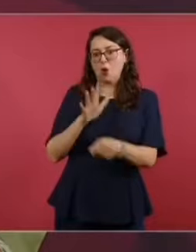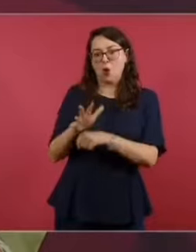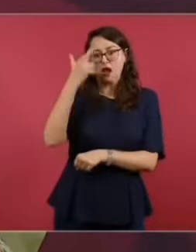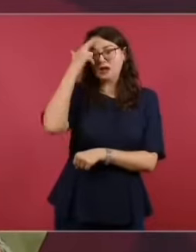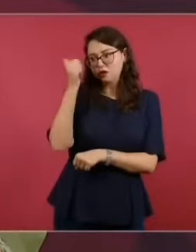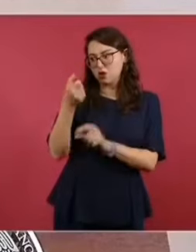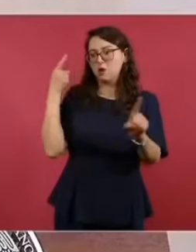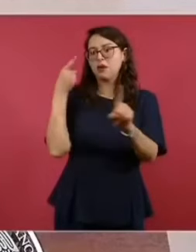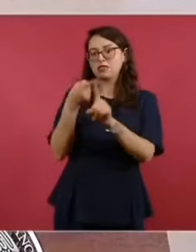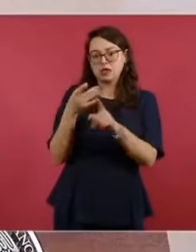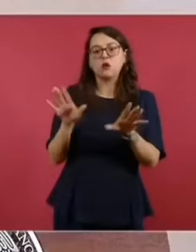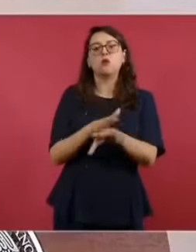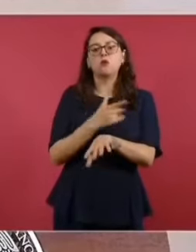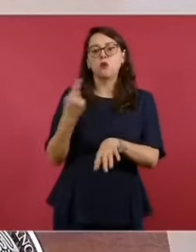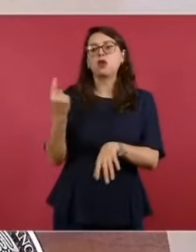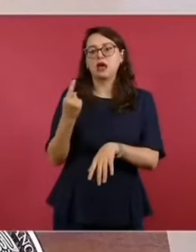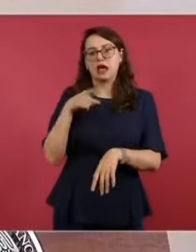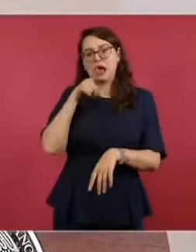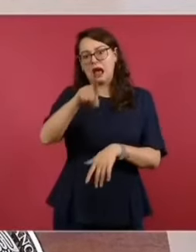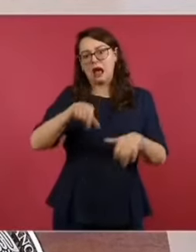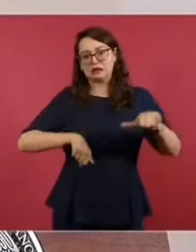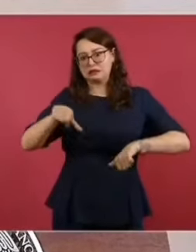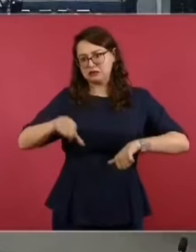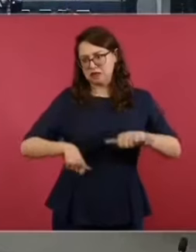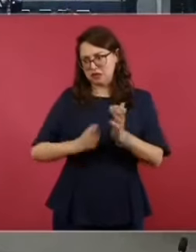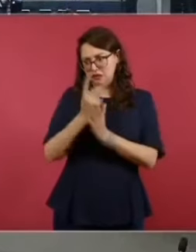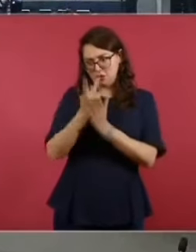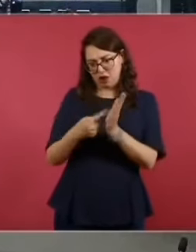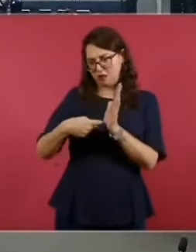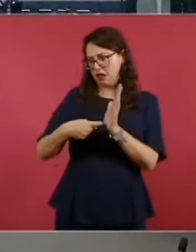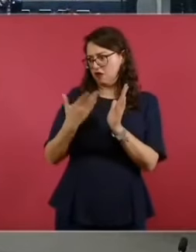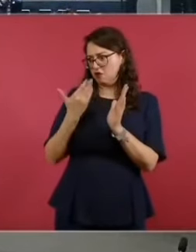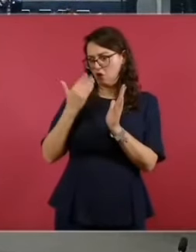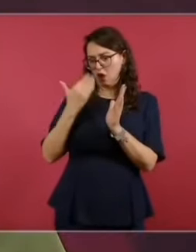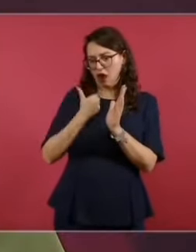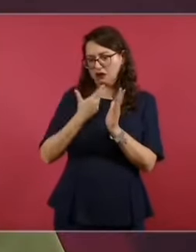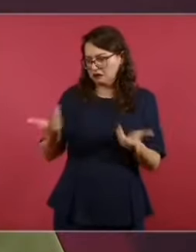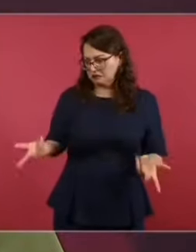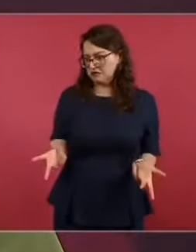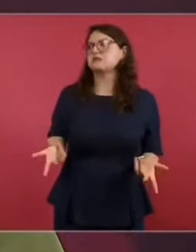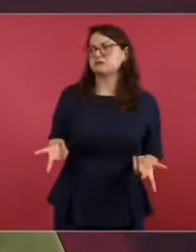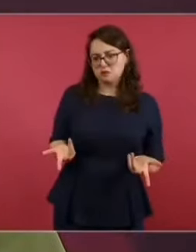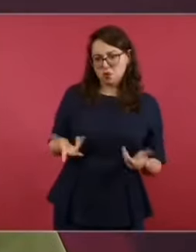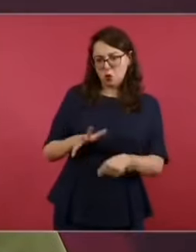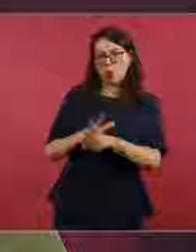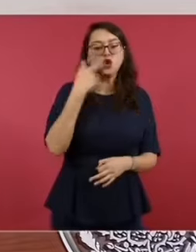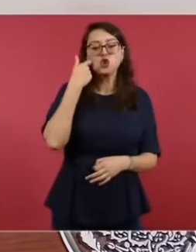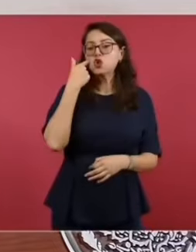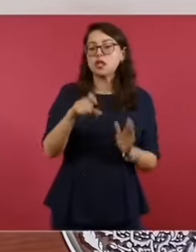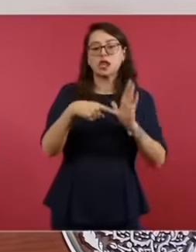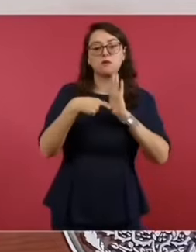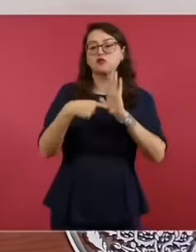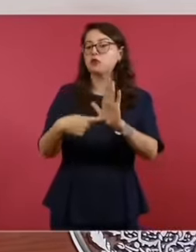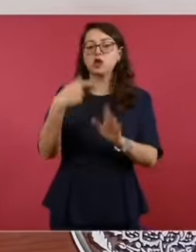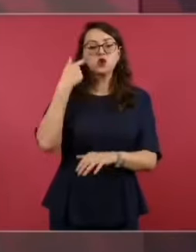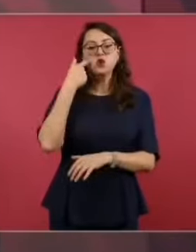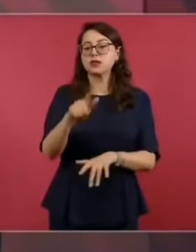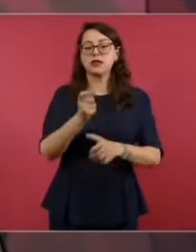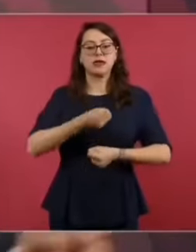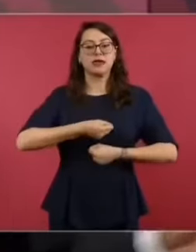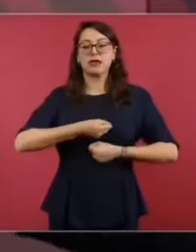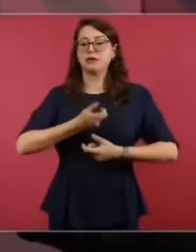objetivo de desarrollar esta actividad que no está programada ni ahí ni en ningún otro lado. Se llamó,